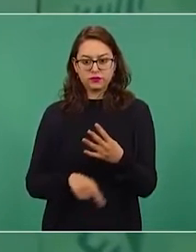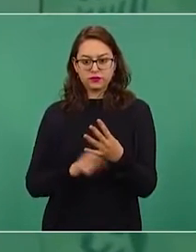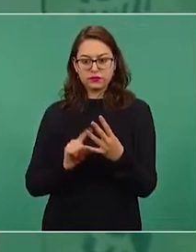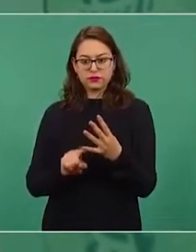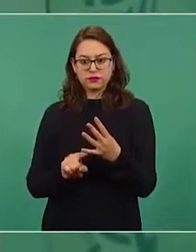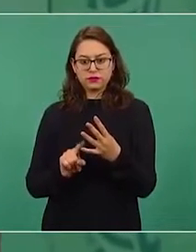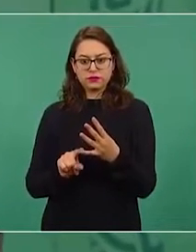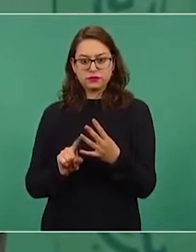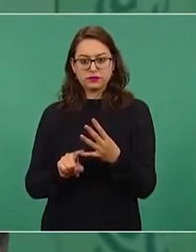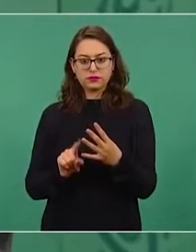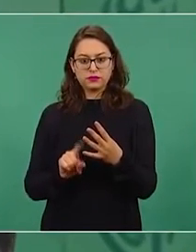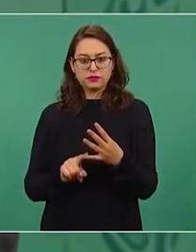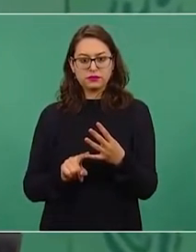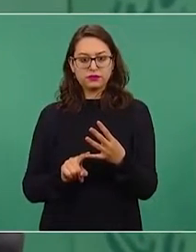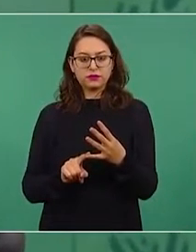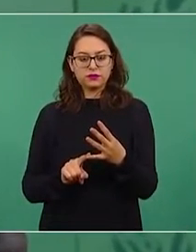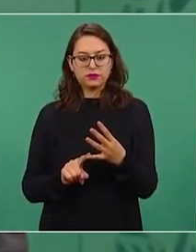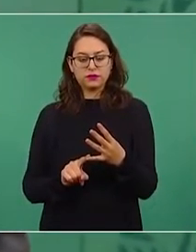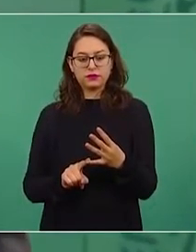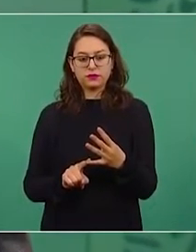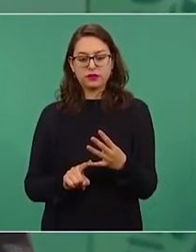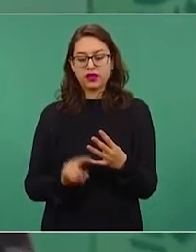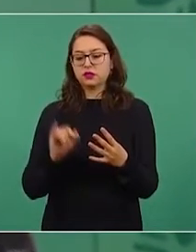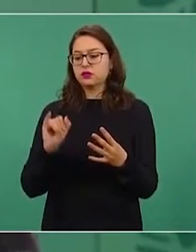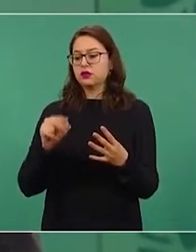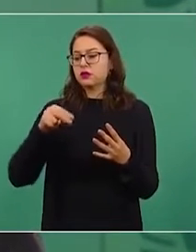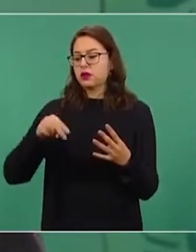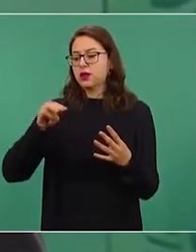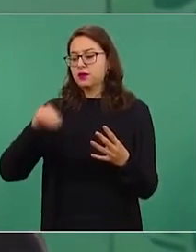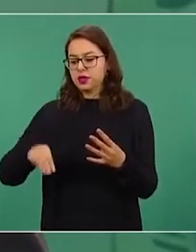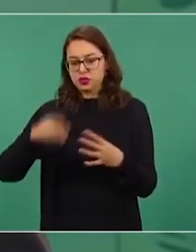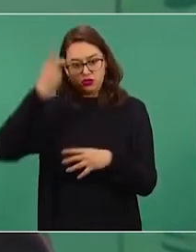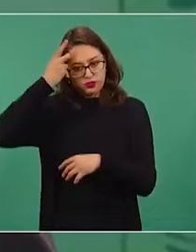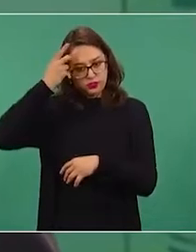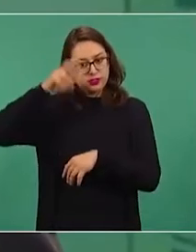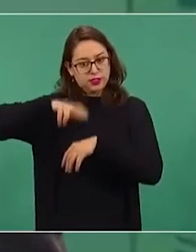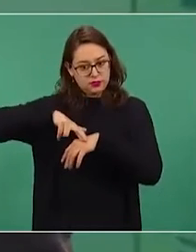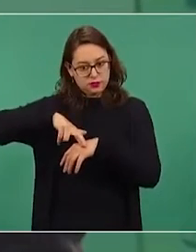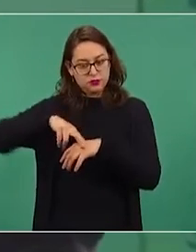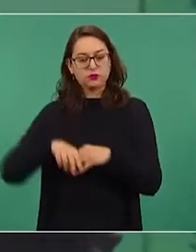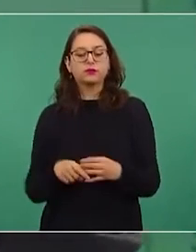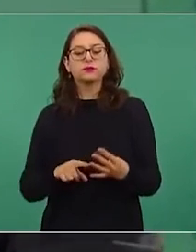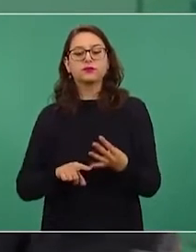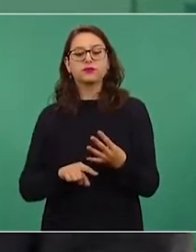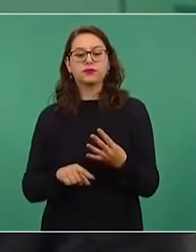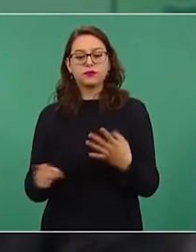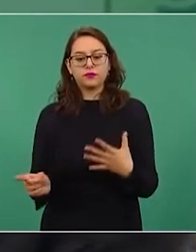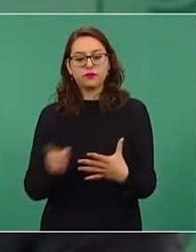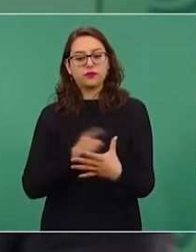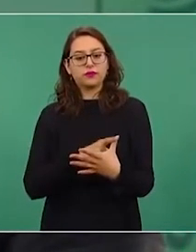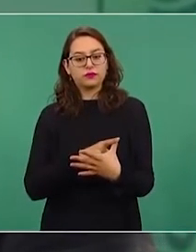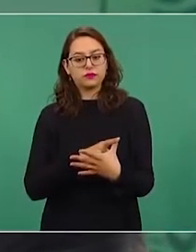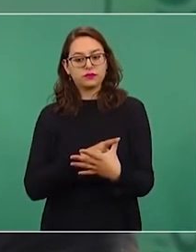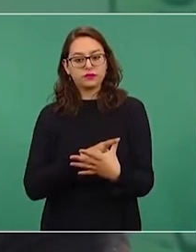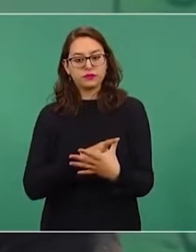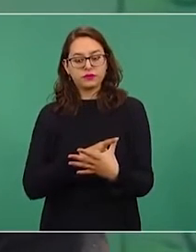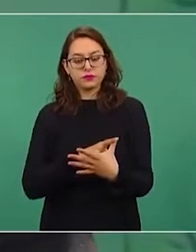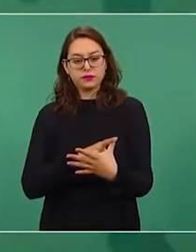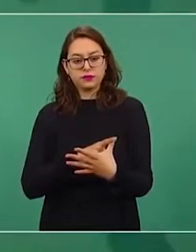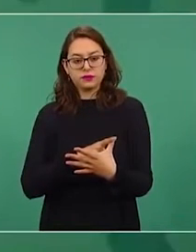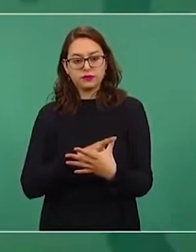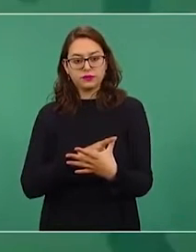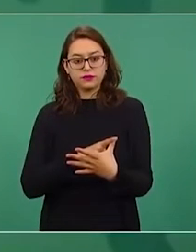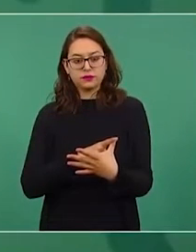director de Migración y el